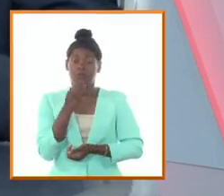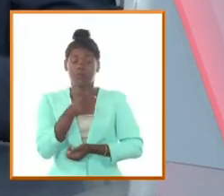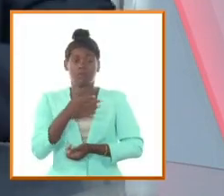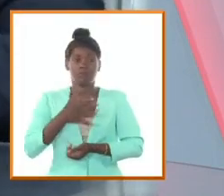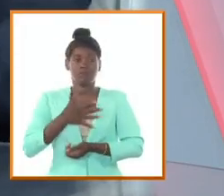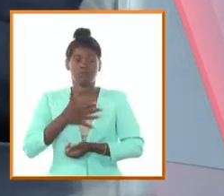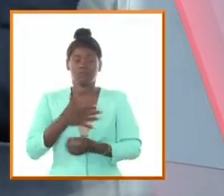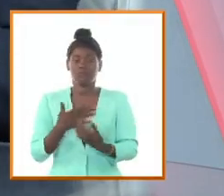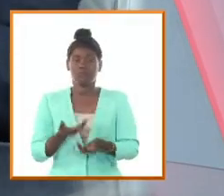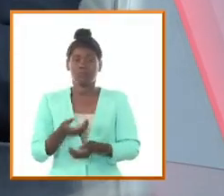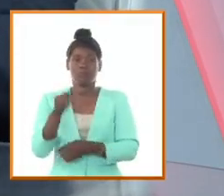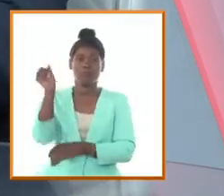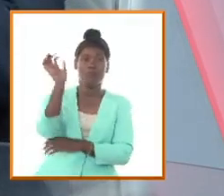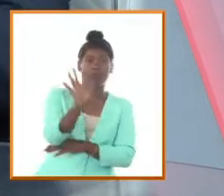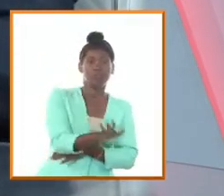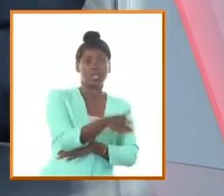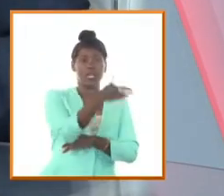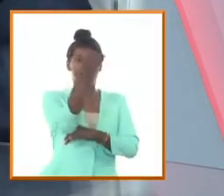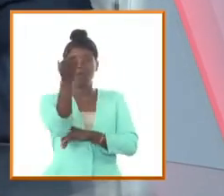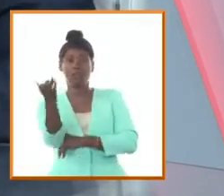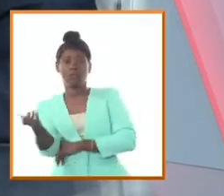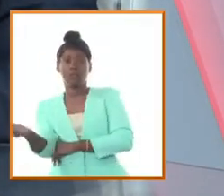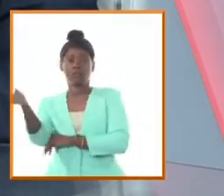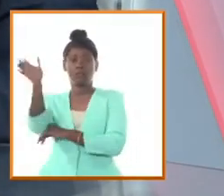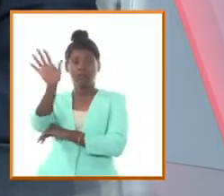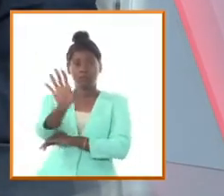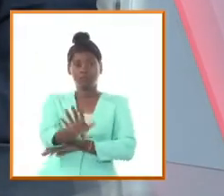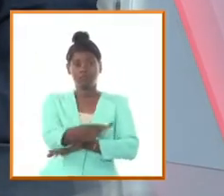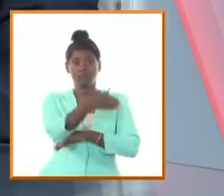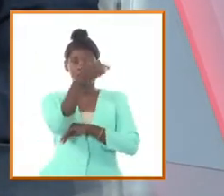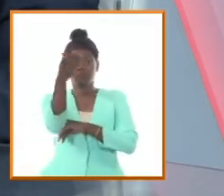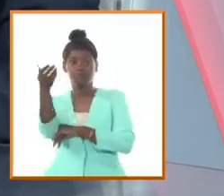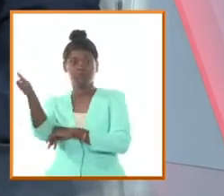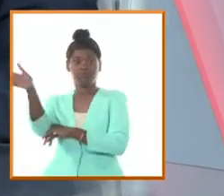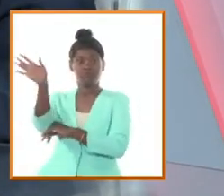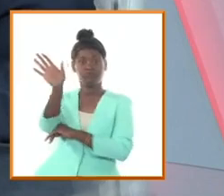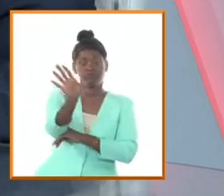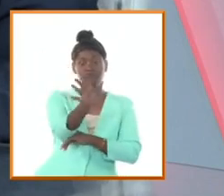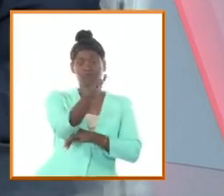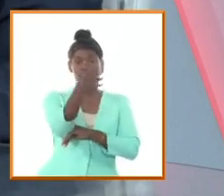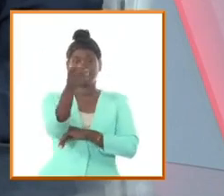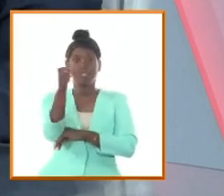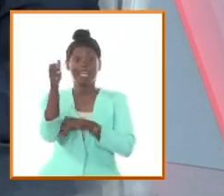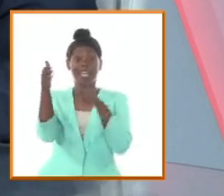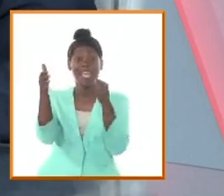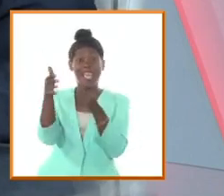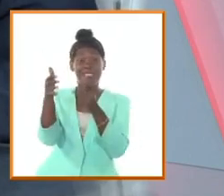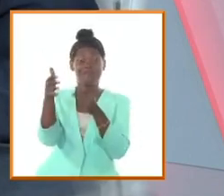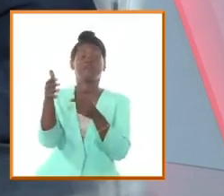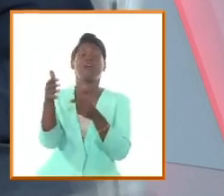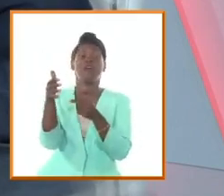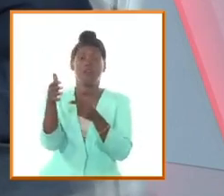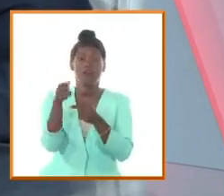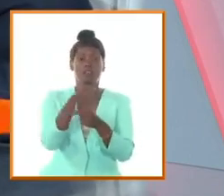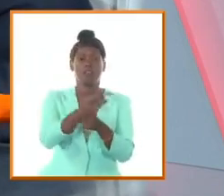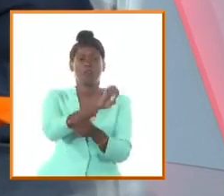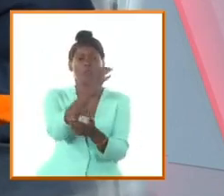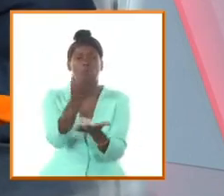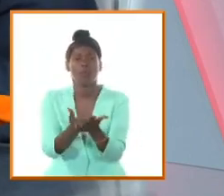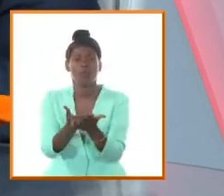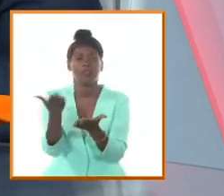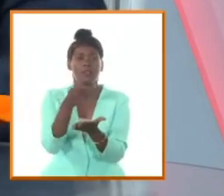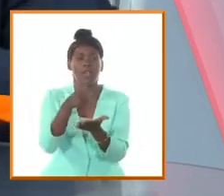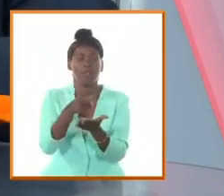bandera de Narciso López para que fuera la bandera de la revolución quien propuso la bandera no fue un camagüeyano fue un villareño Eduardo